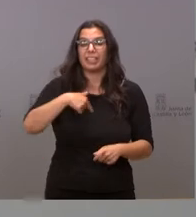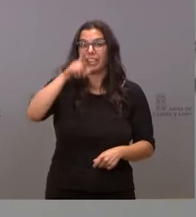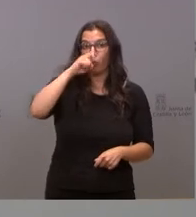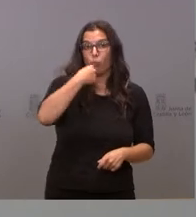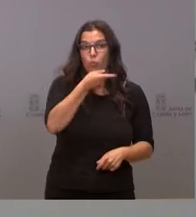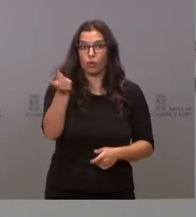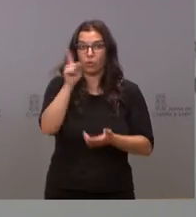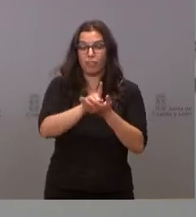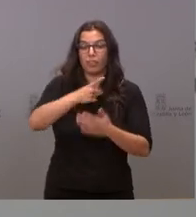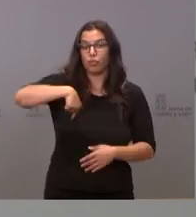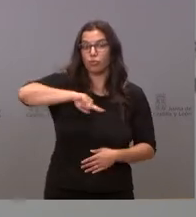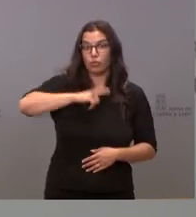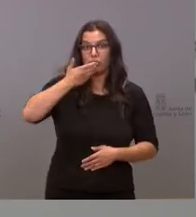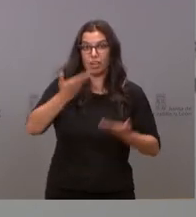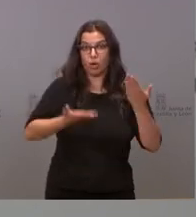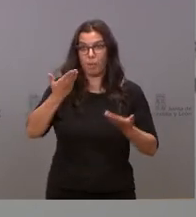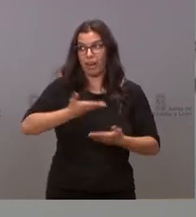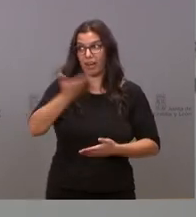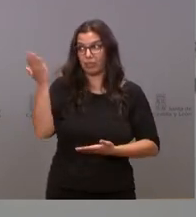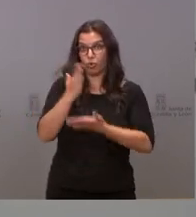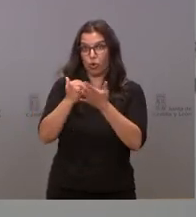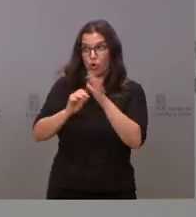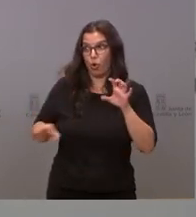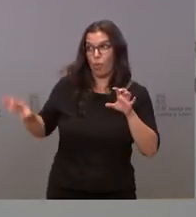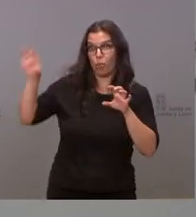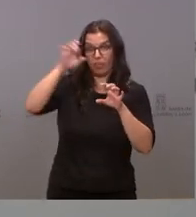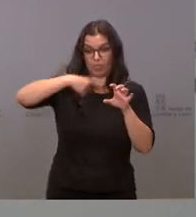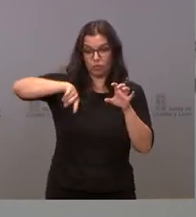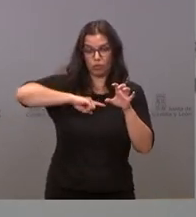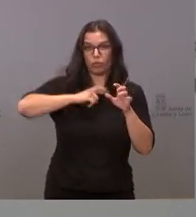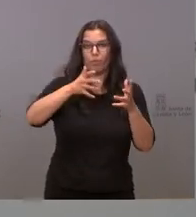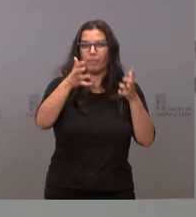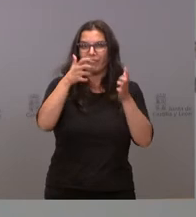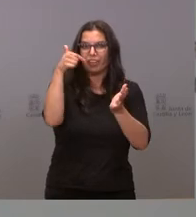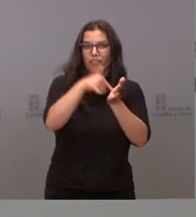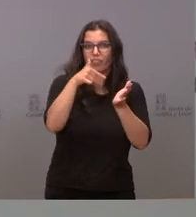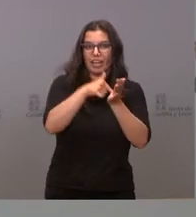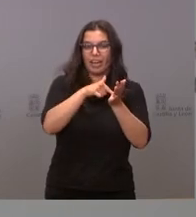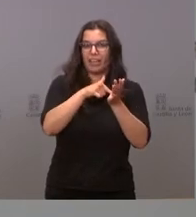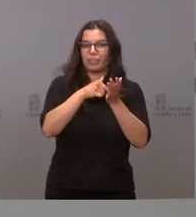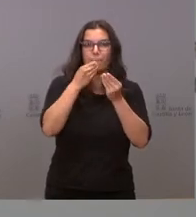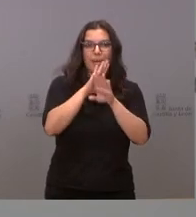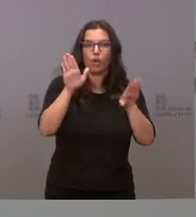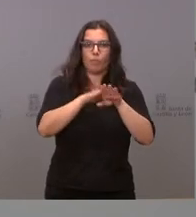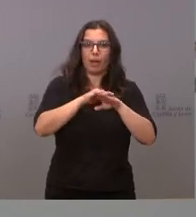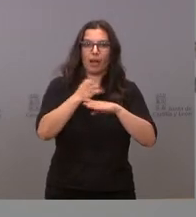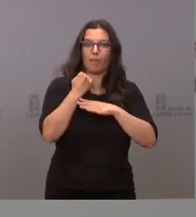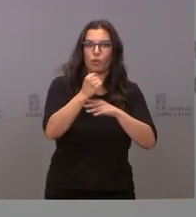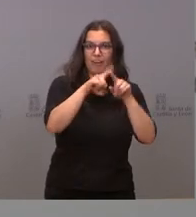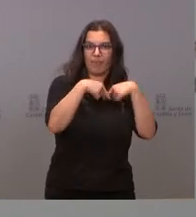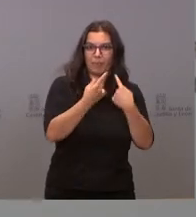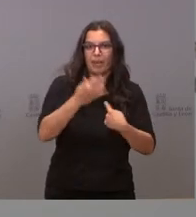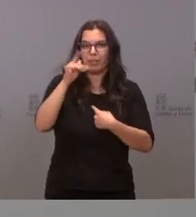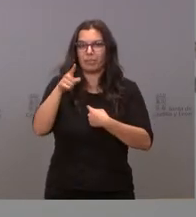más, que somos la comunidad autónoma con mayores beneficios fiscales para la natalidad y el apoyo a las familias,